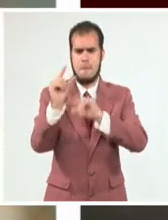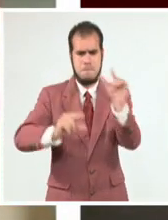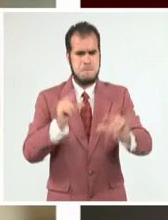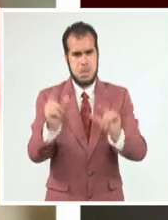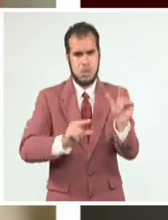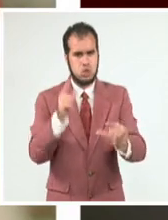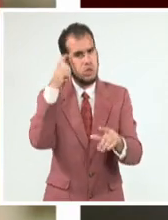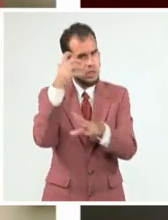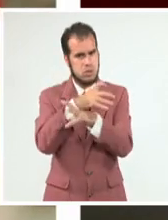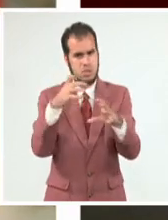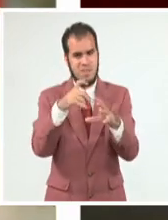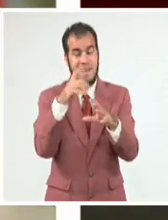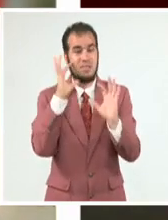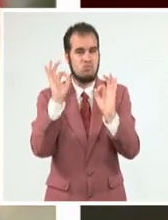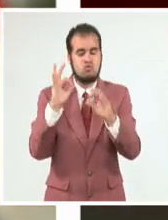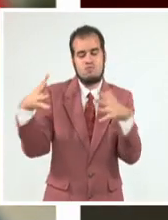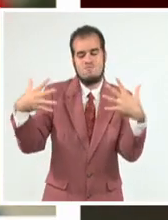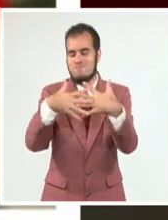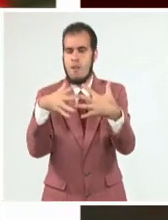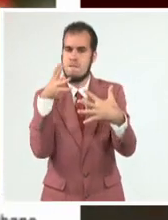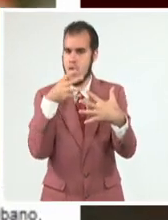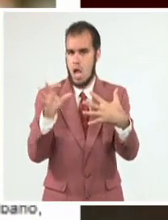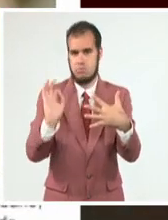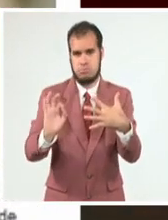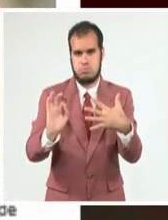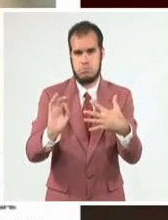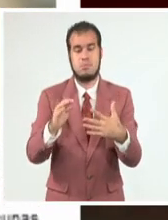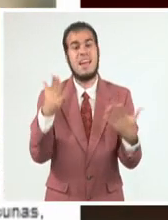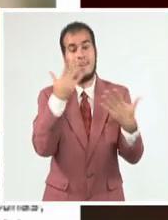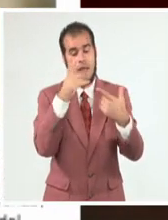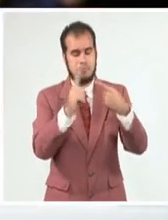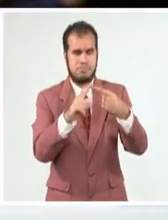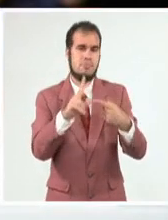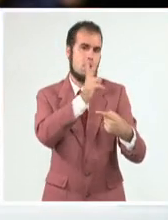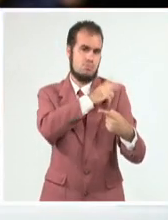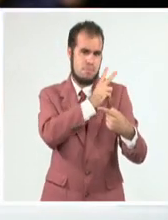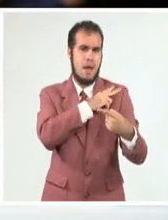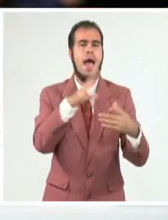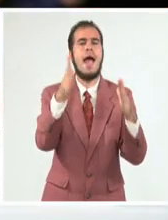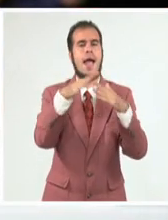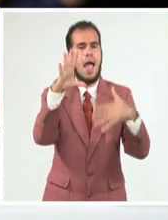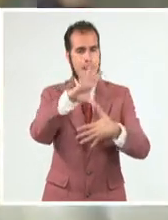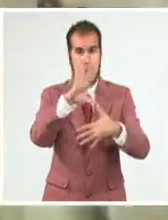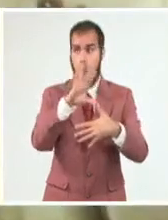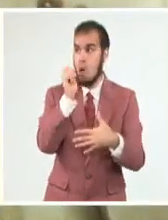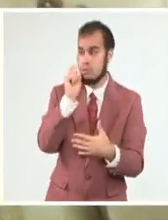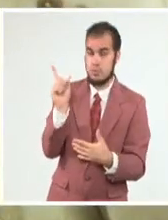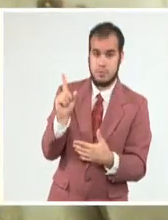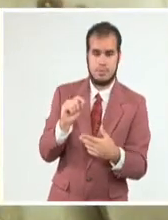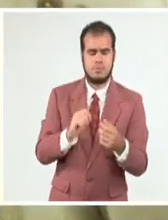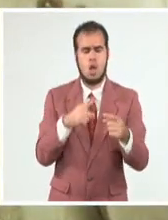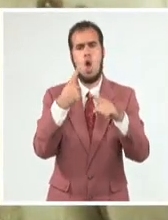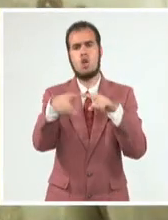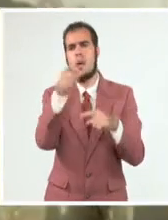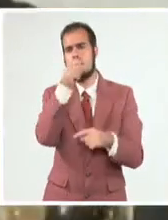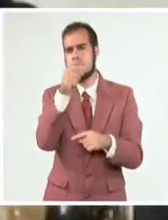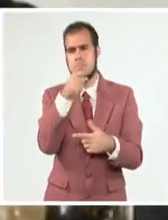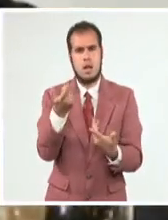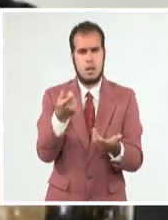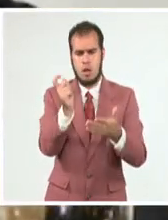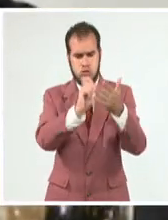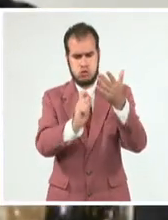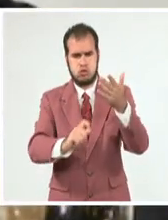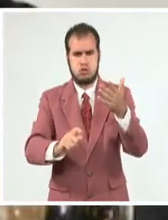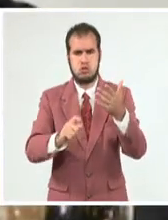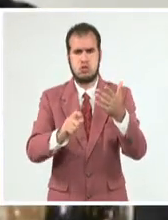estrechamente vinculados al líder cubano, como el presidente de Casa de las Américas, Abel Prieto Jiménez, y los periodistas, escritores y